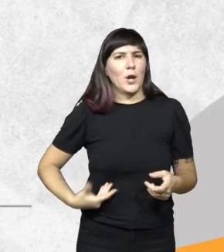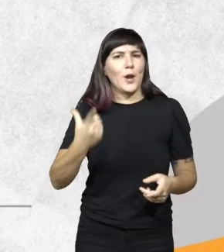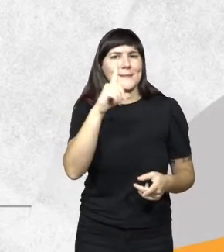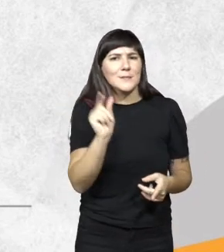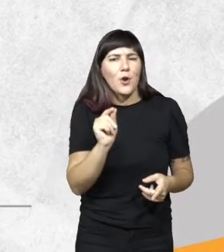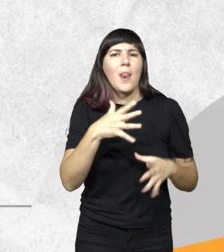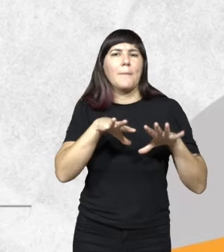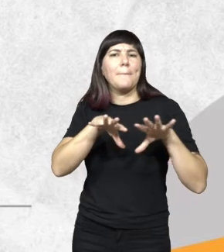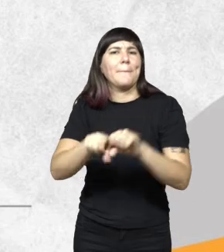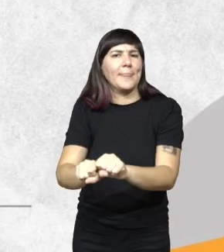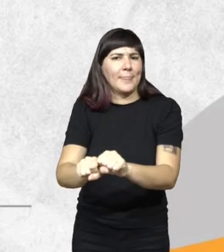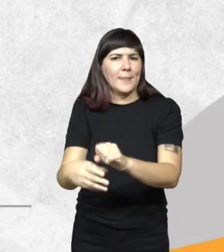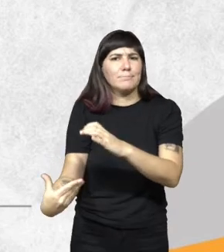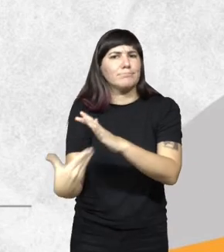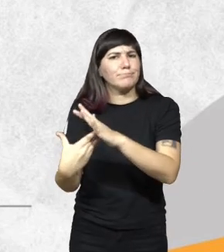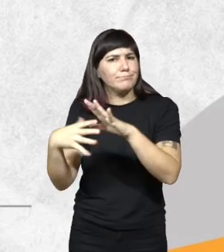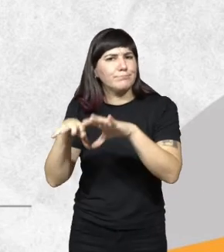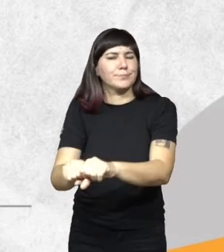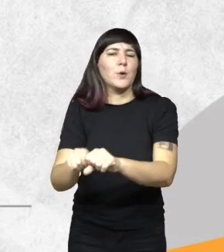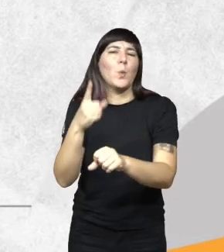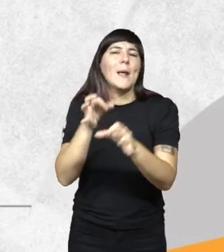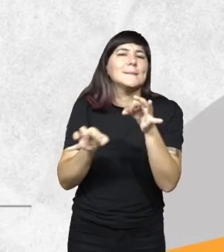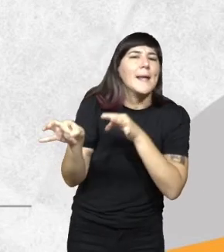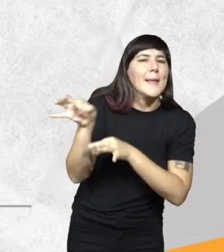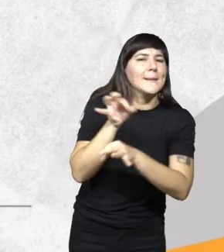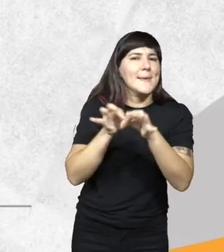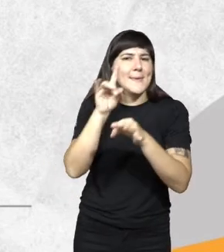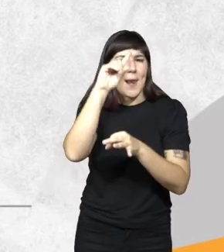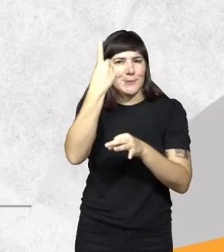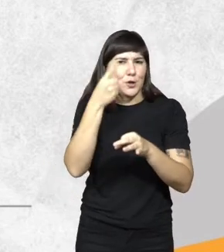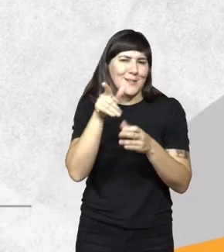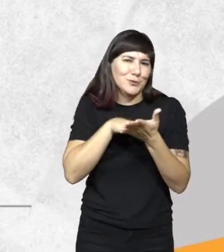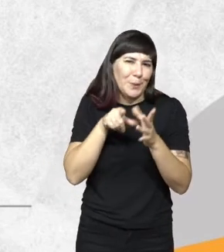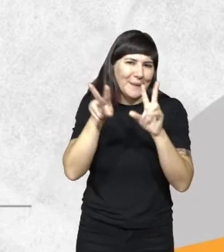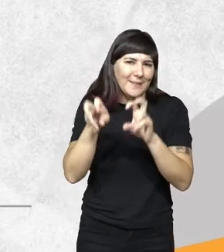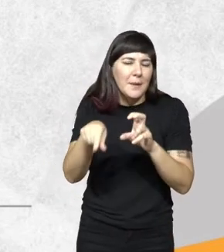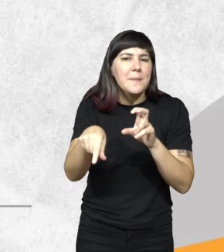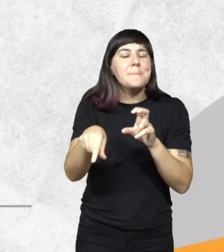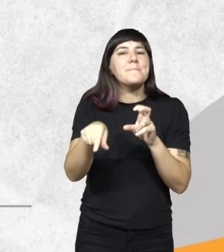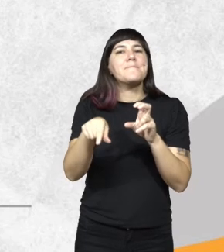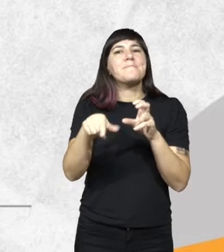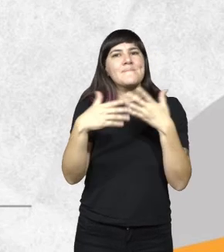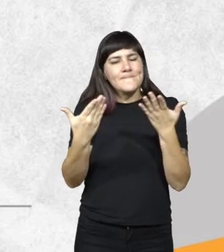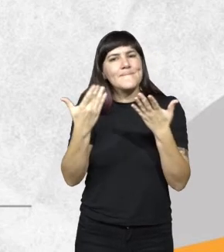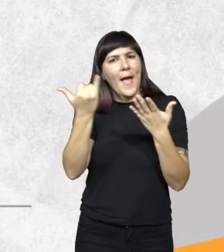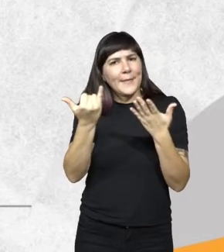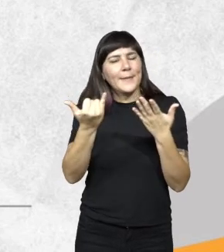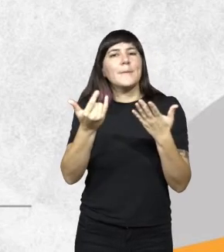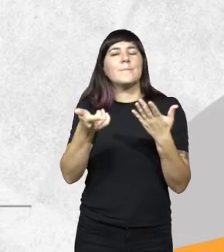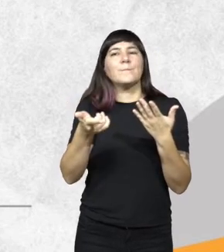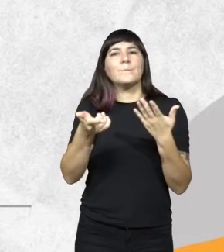territorio y soberanía y una estrategia nacional de ese respecto. Y para eso tuvieron una serie de